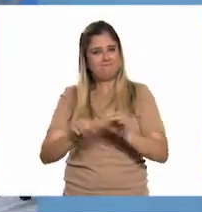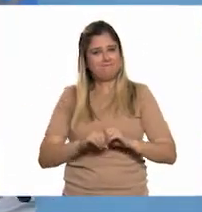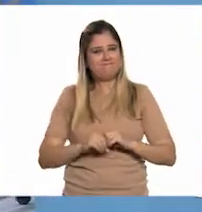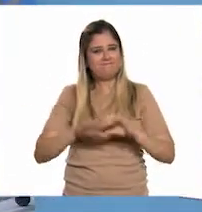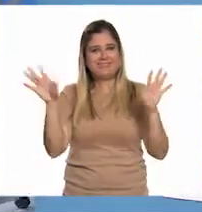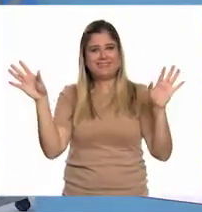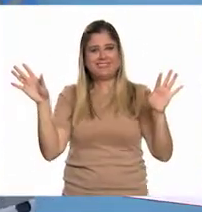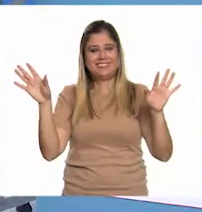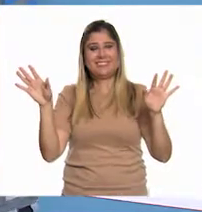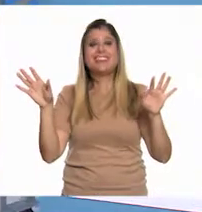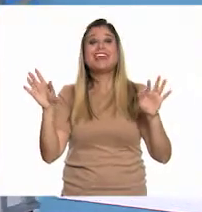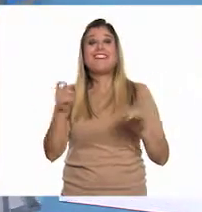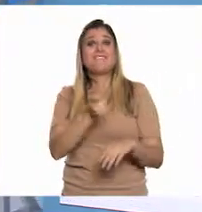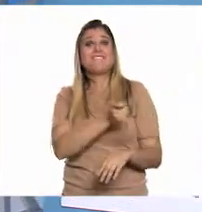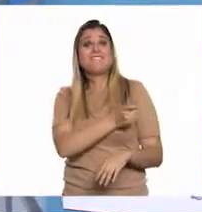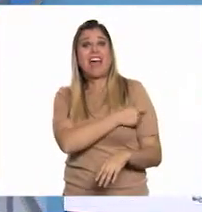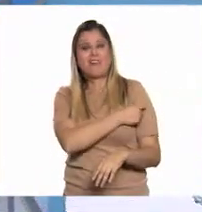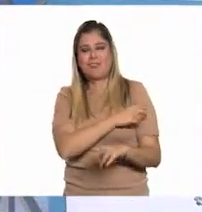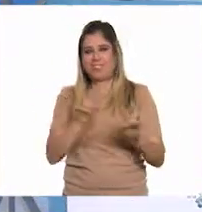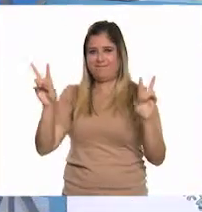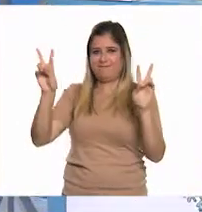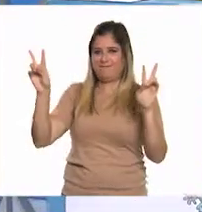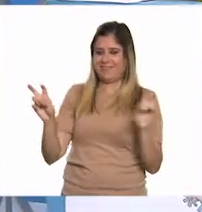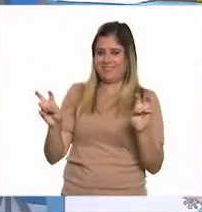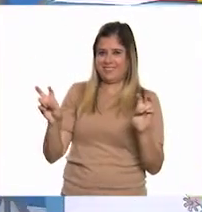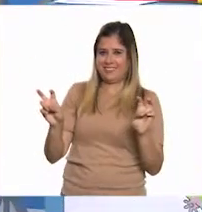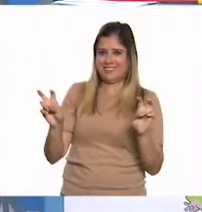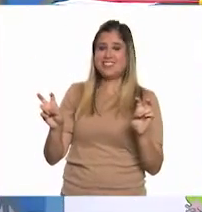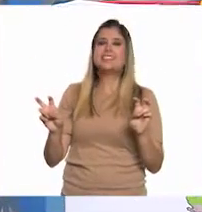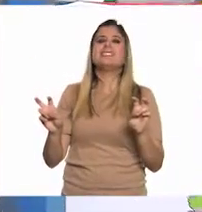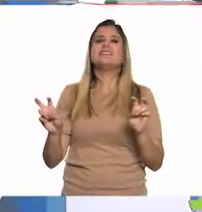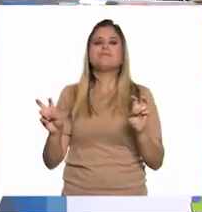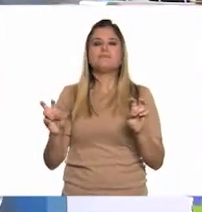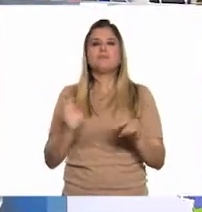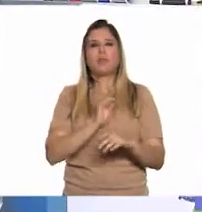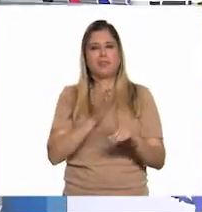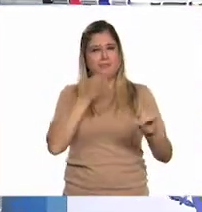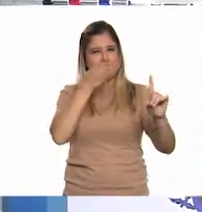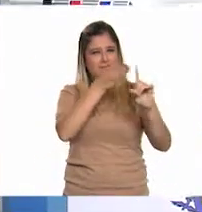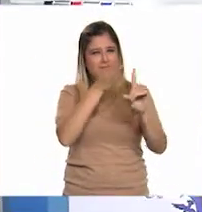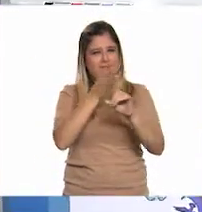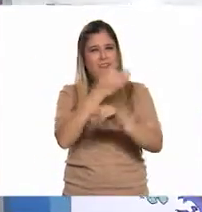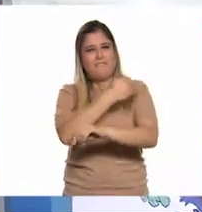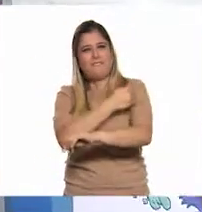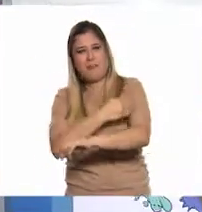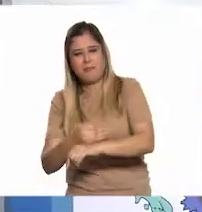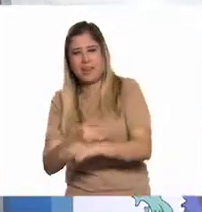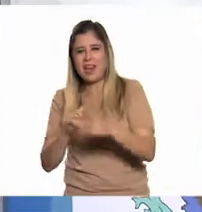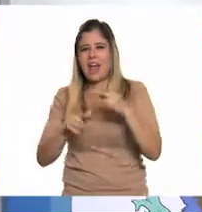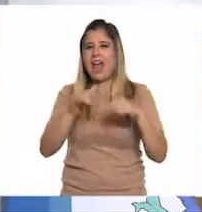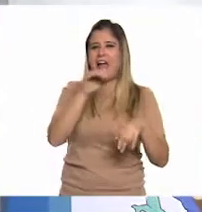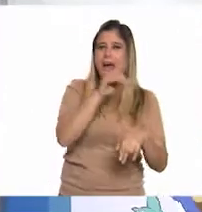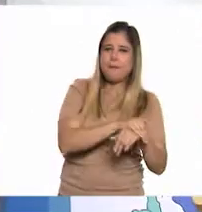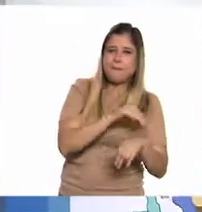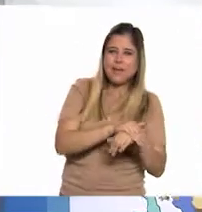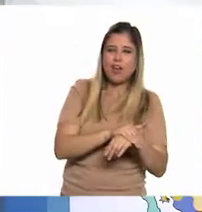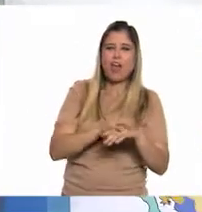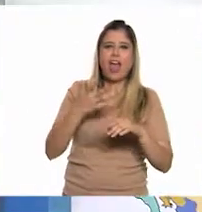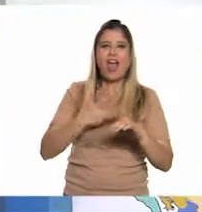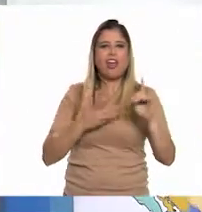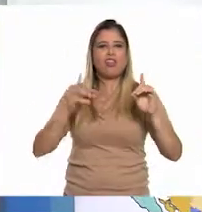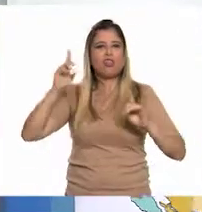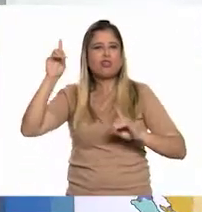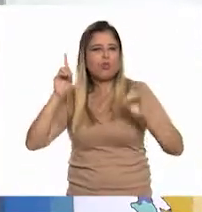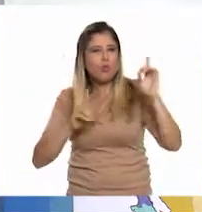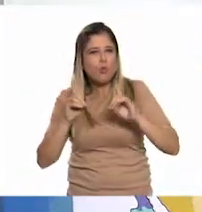divulgación. Las vacunas. Hemos señalado posibles destinatarios familiares y amigos que tienen dudas